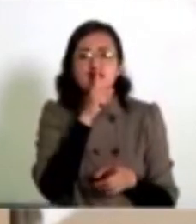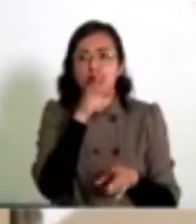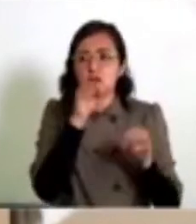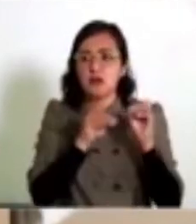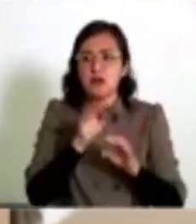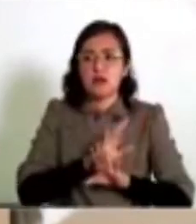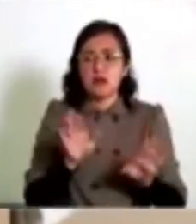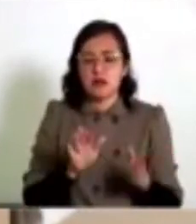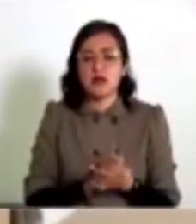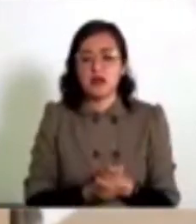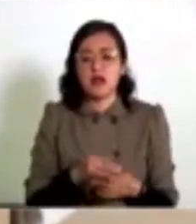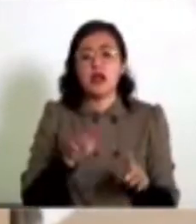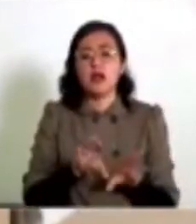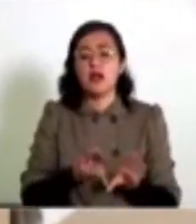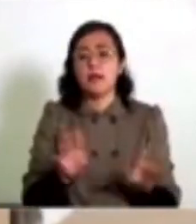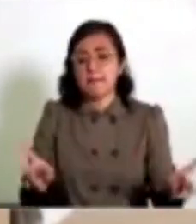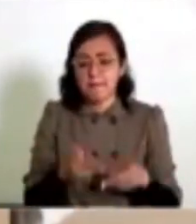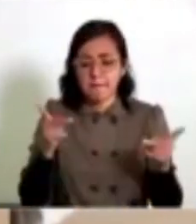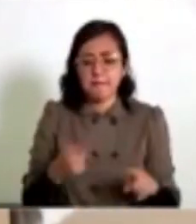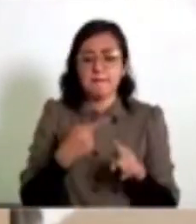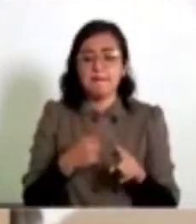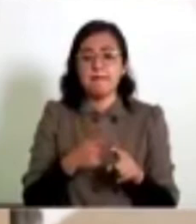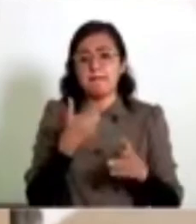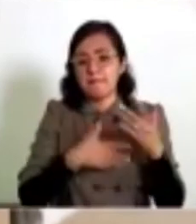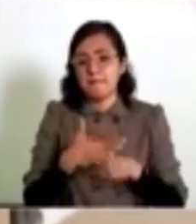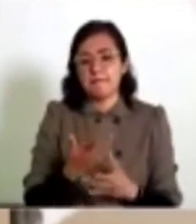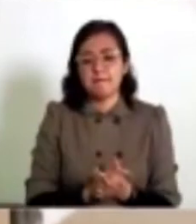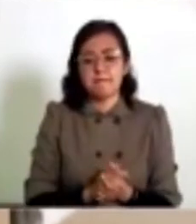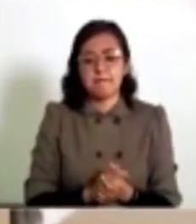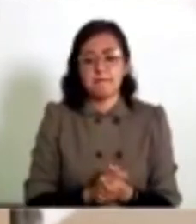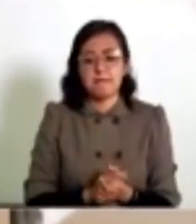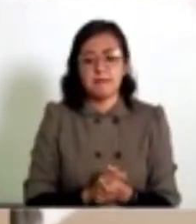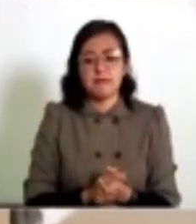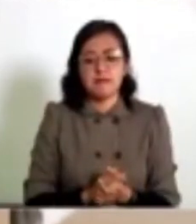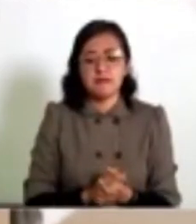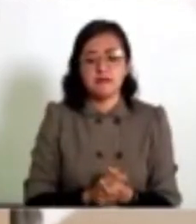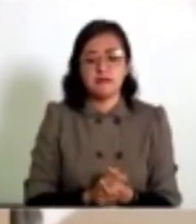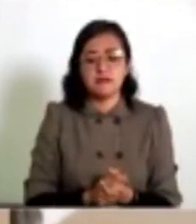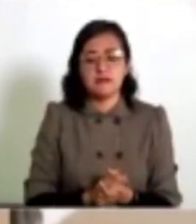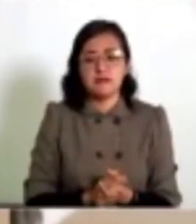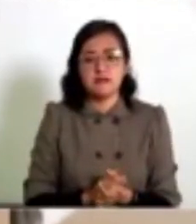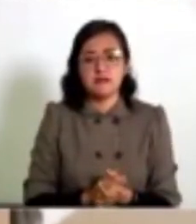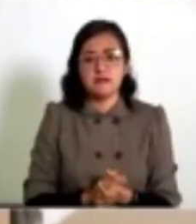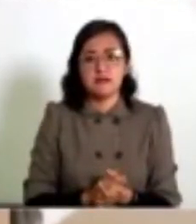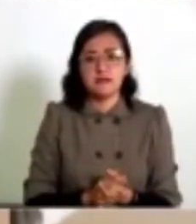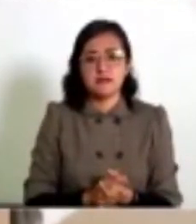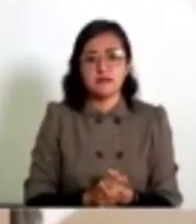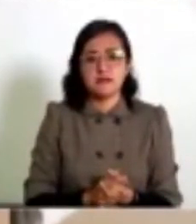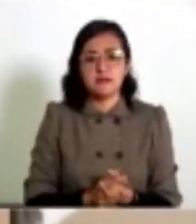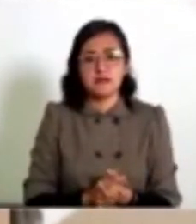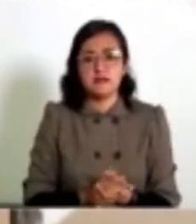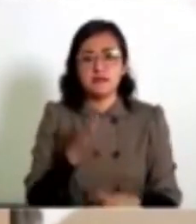llegaban hasta a vender los productos. No, no, eso ya no va a existir. Eso ya no va a